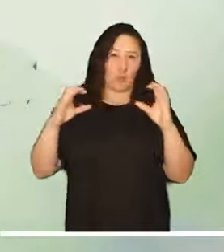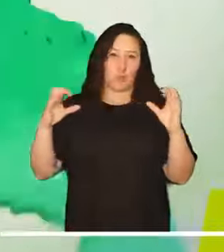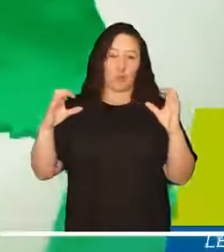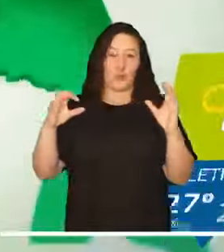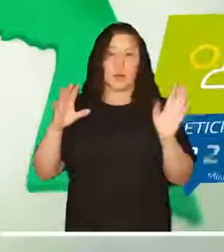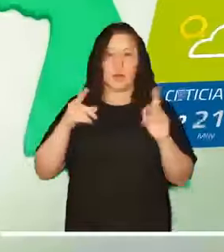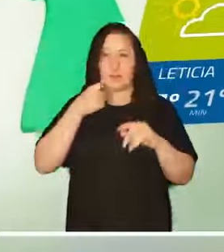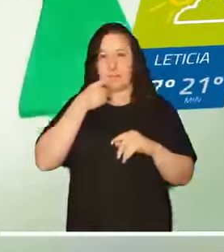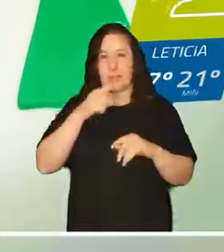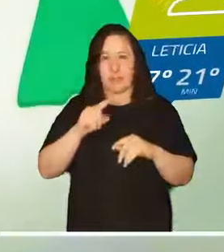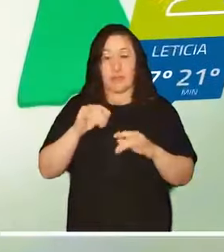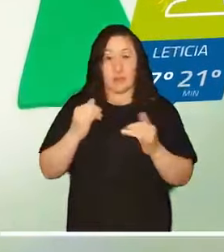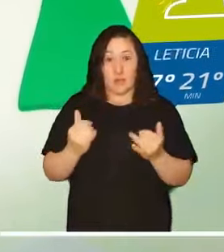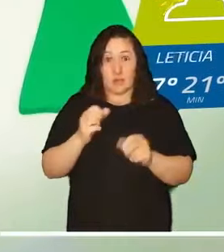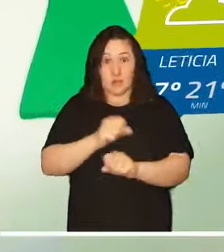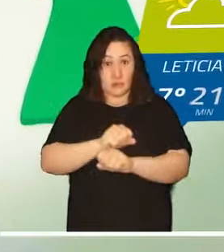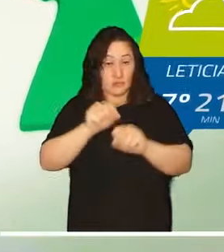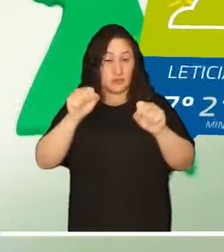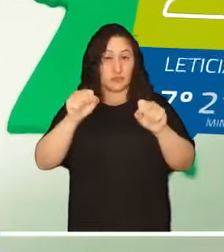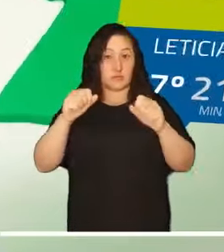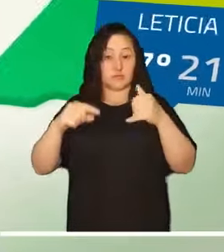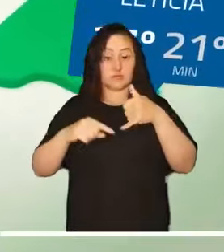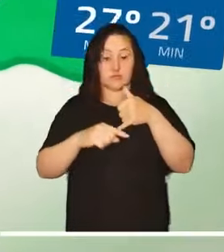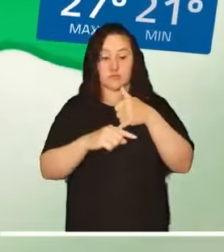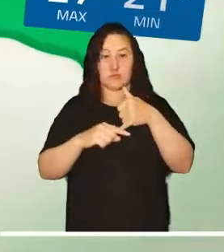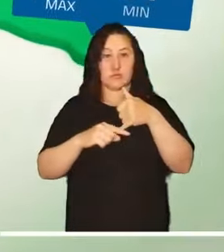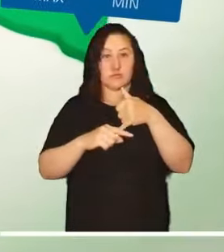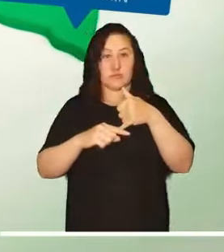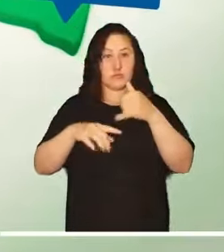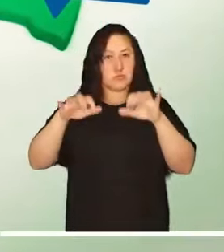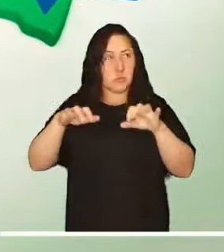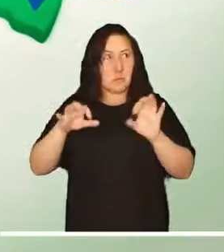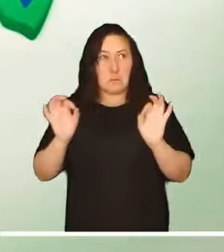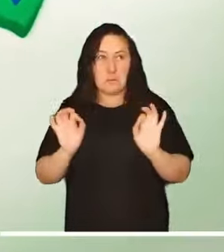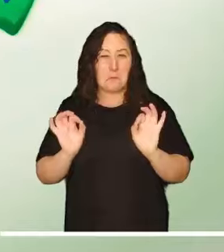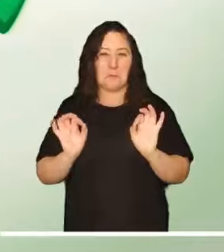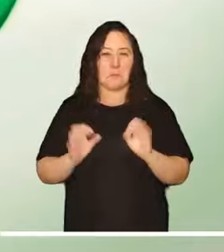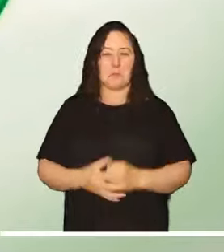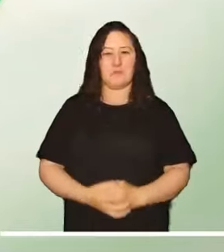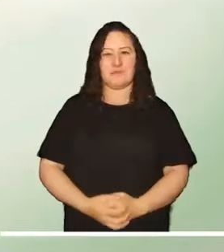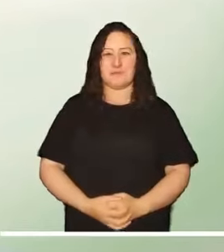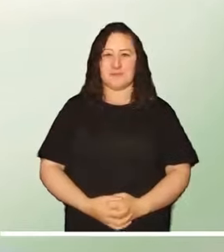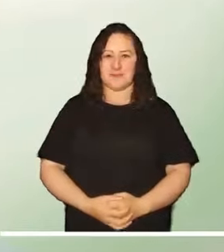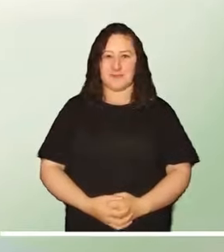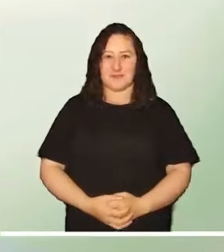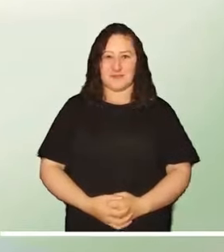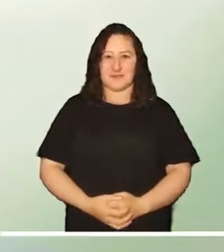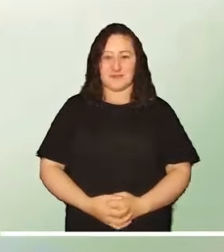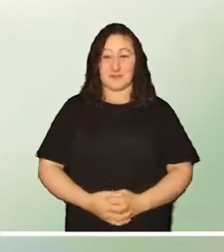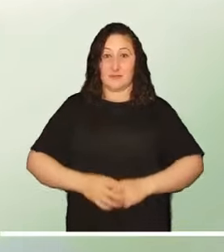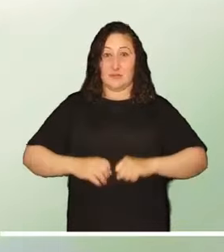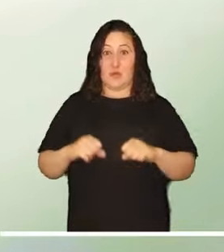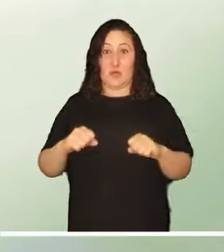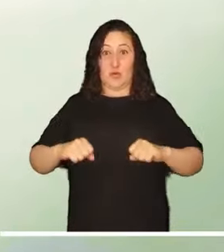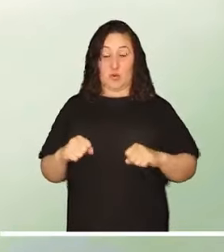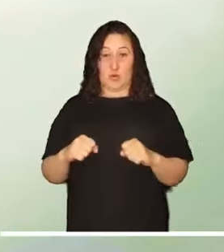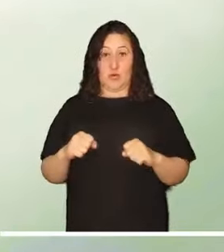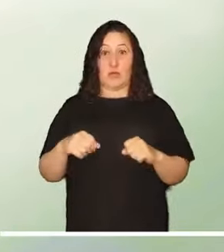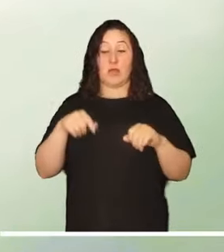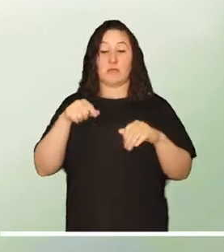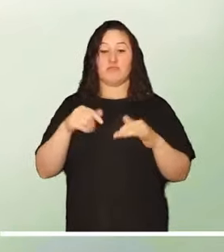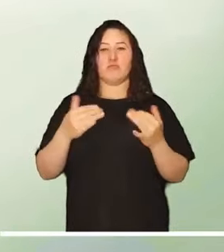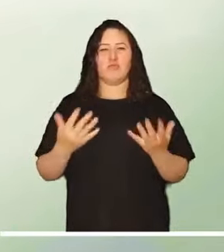seca y con un cielo parcialmente nublado. Un despertar atípico le espera a la Amazonía, donde no se proyectan